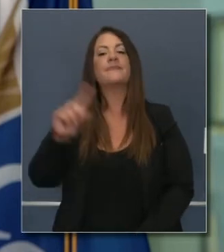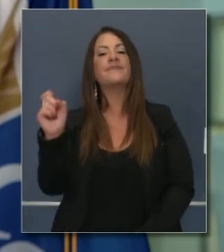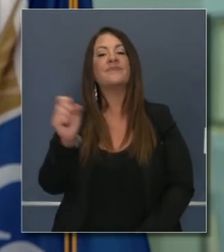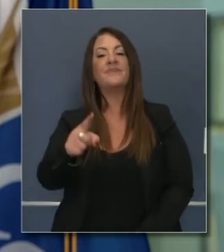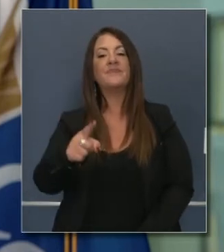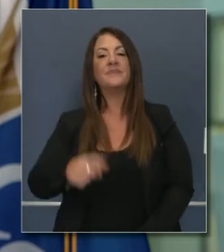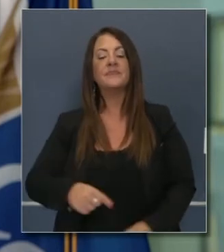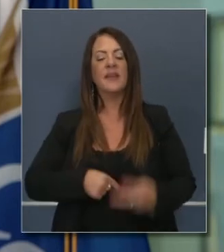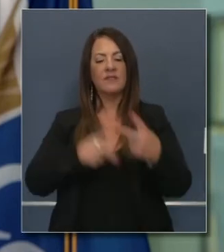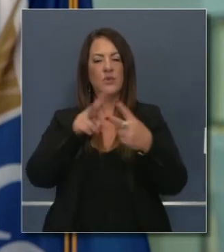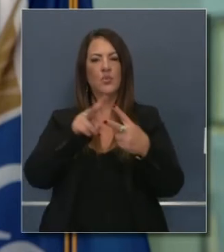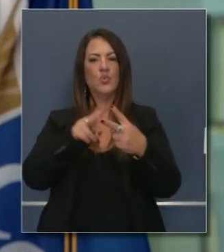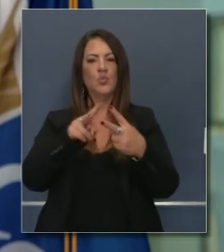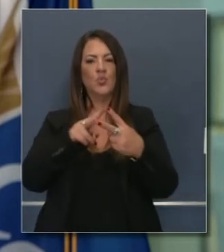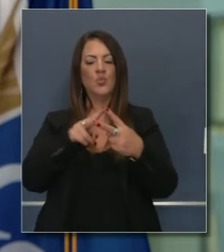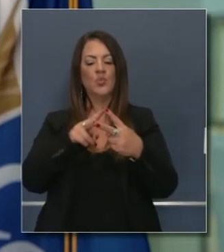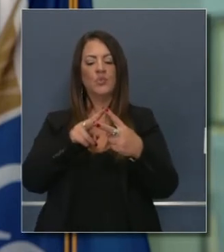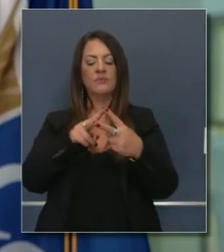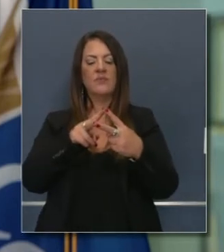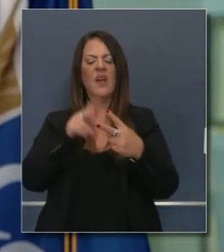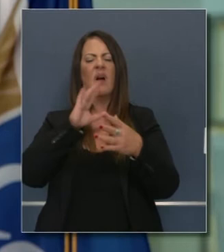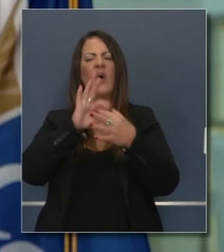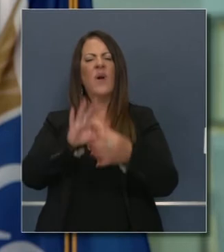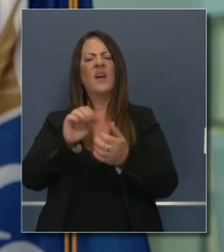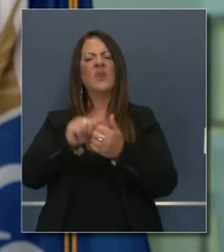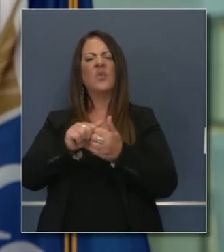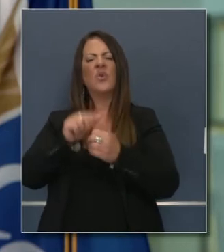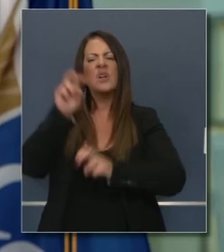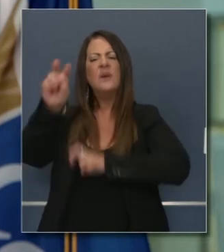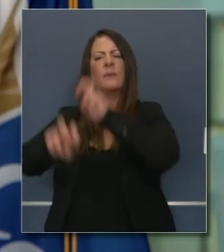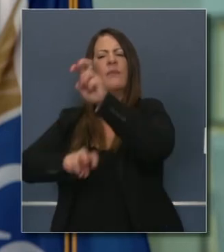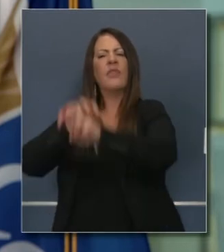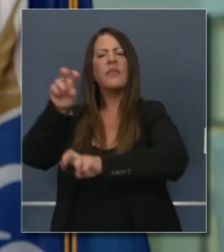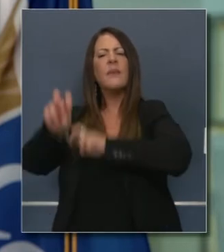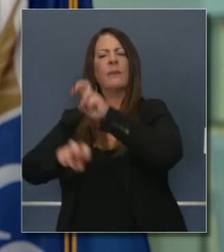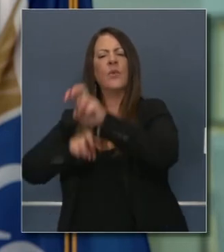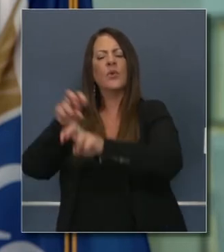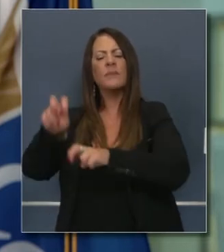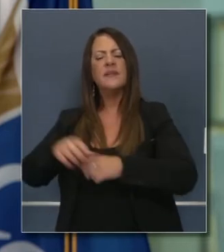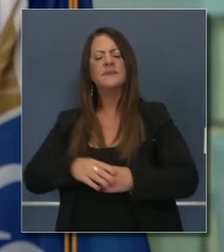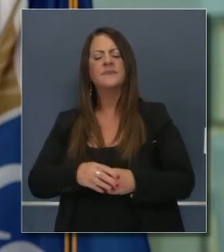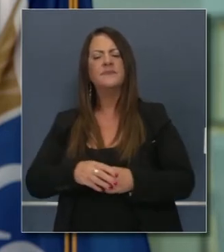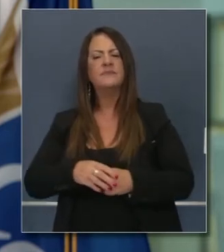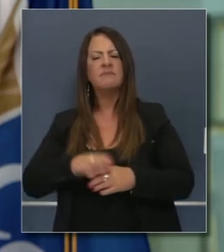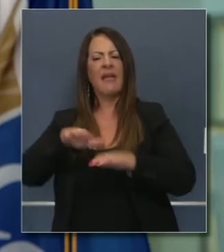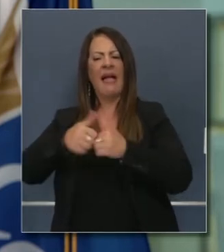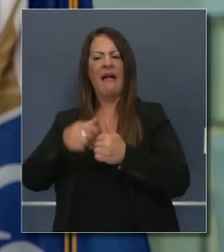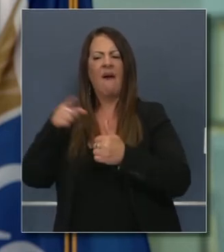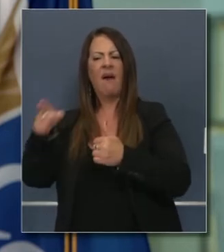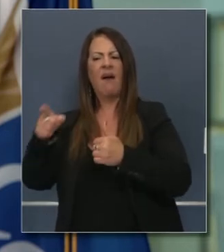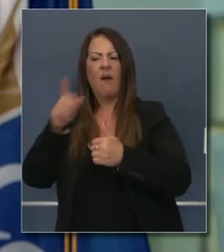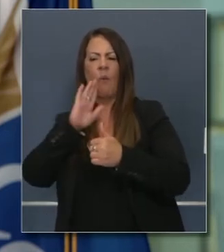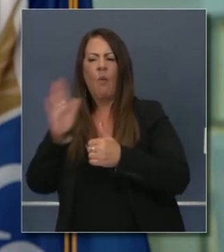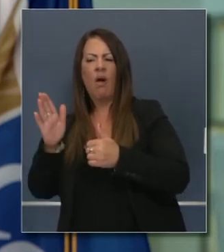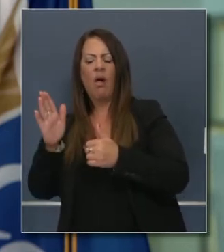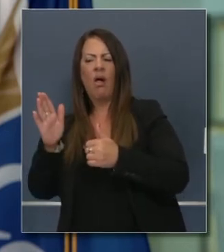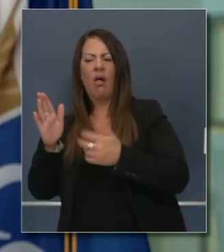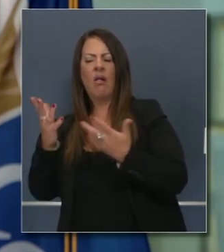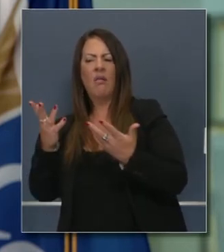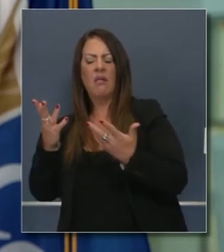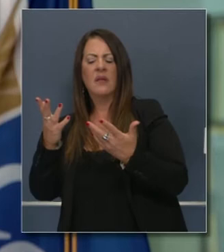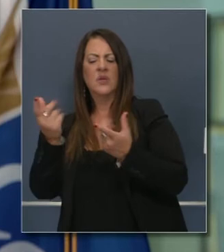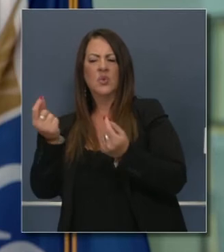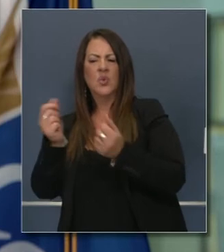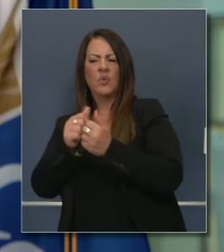Hola, gobernador. Tengo dos preguntas relacionadas a los parques temáticos. ¿Cómo encajan estos en el